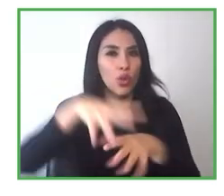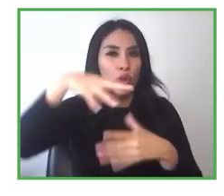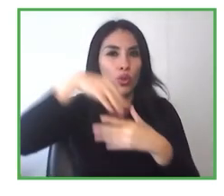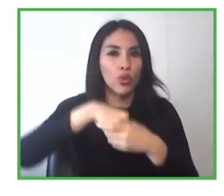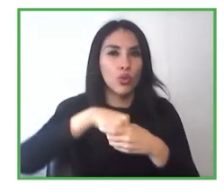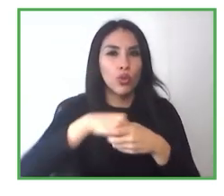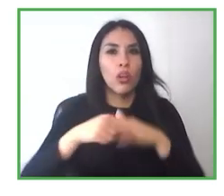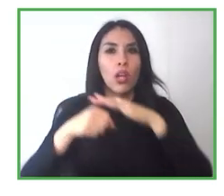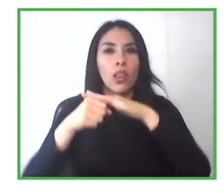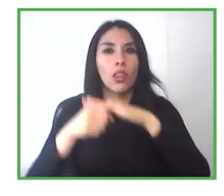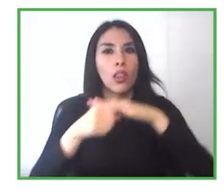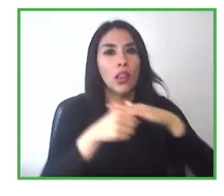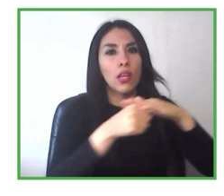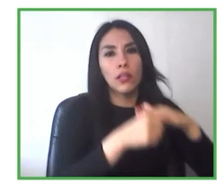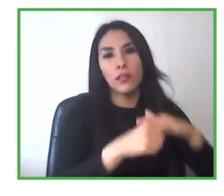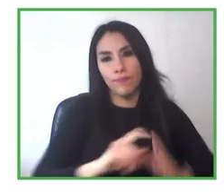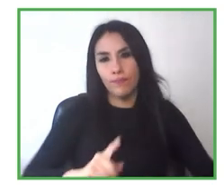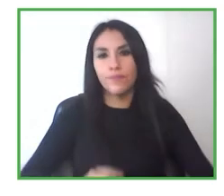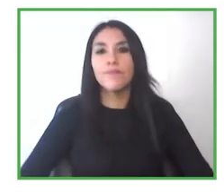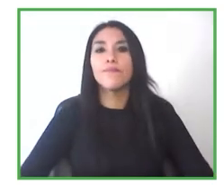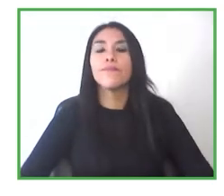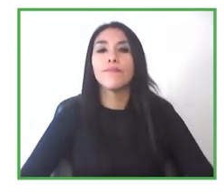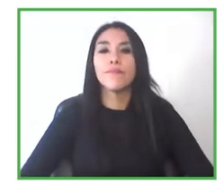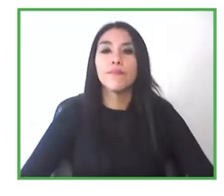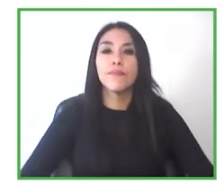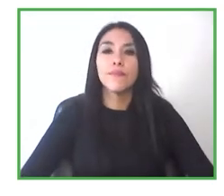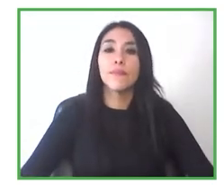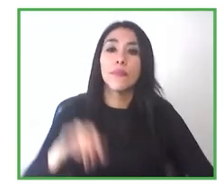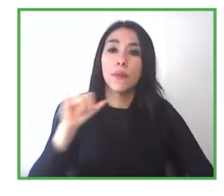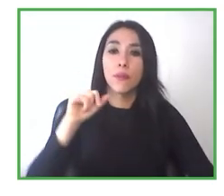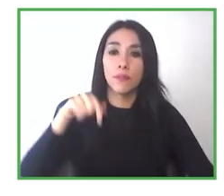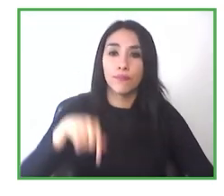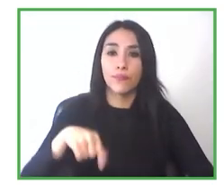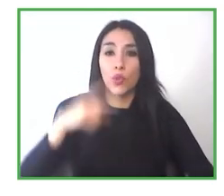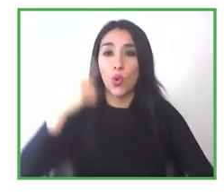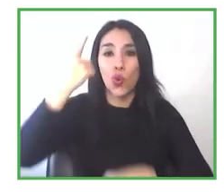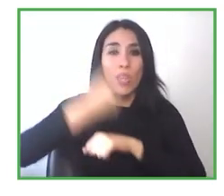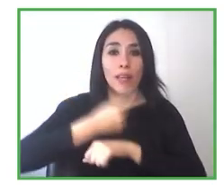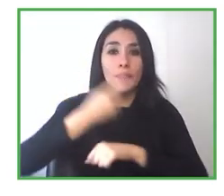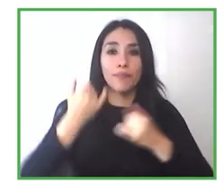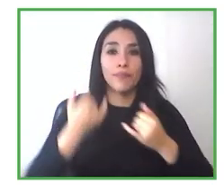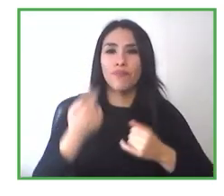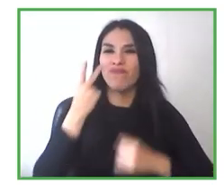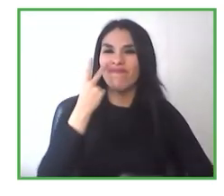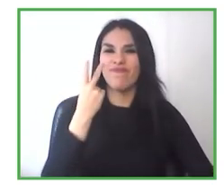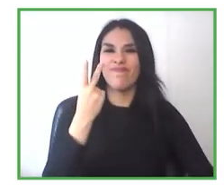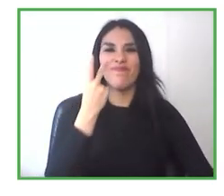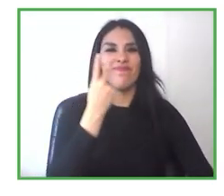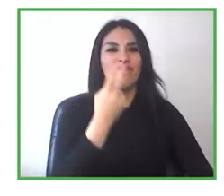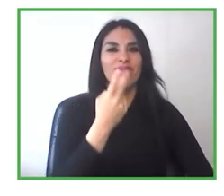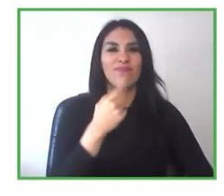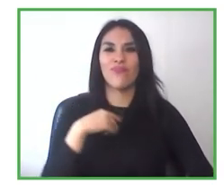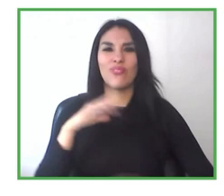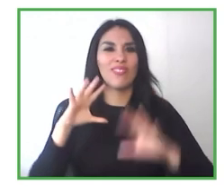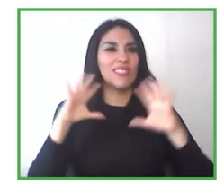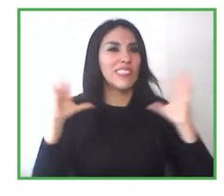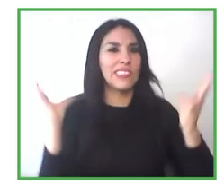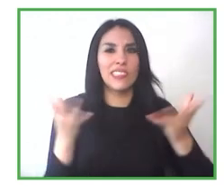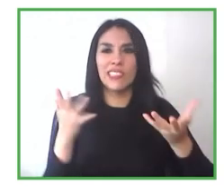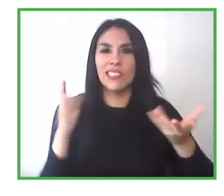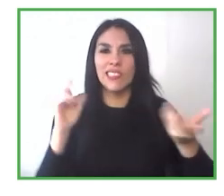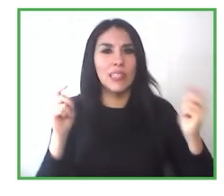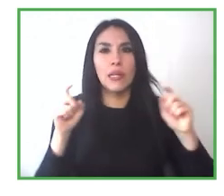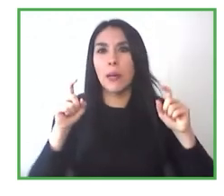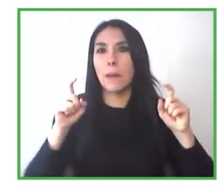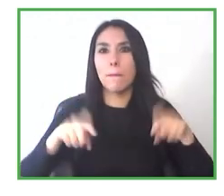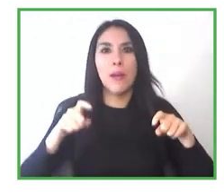la palabra, ¿no? Hoy día, vemos un gran, una gran necesidad, de, de, de, las mujeres, de poder también, instalarnos en el mundo del trabajo, y se